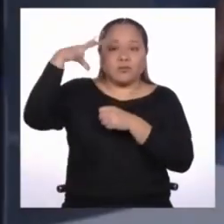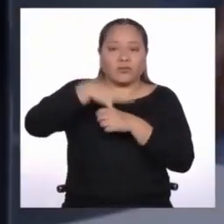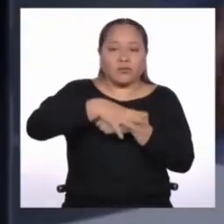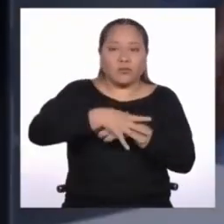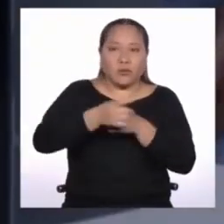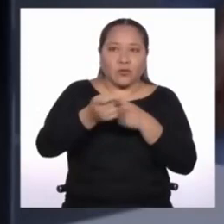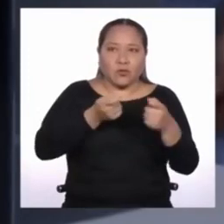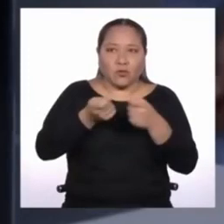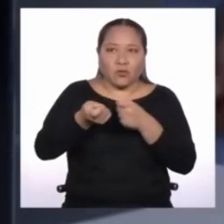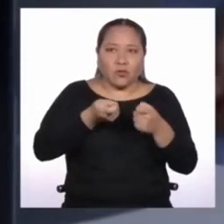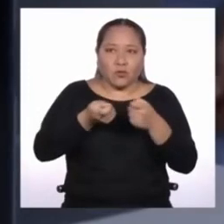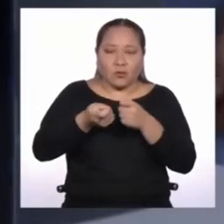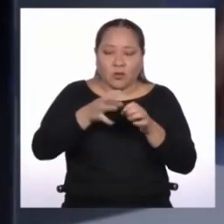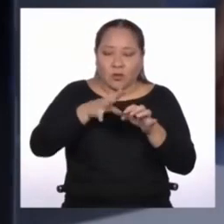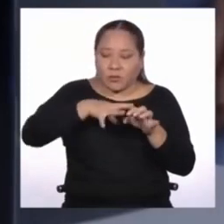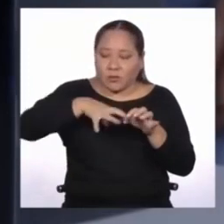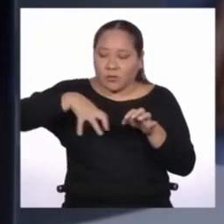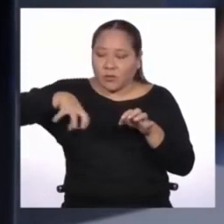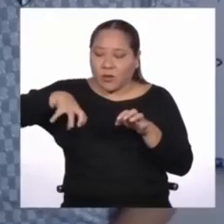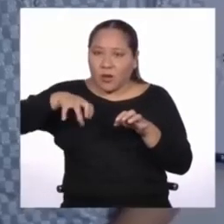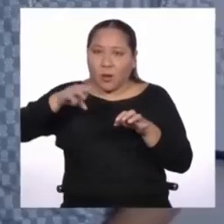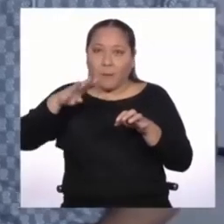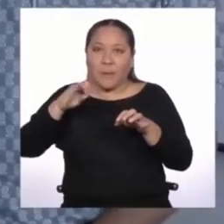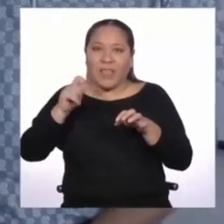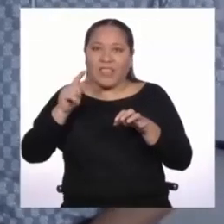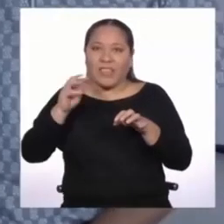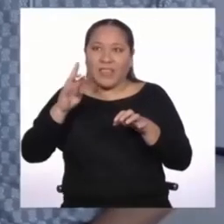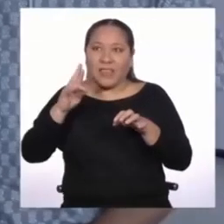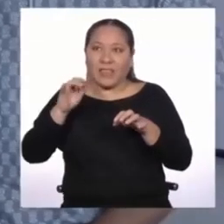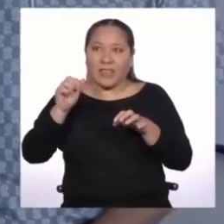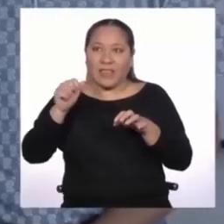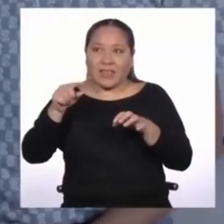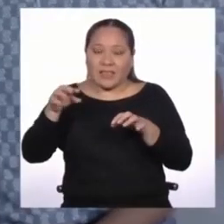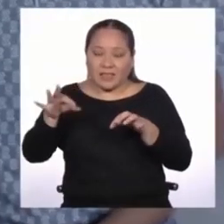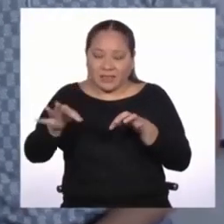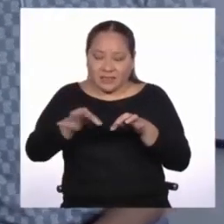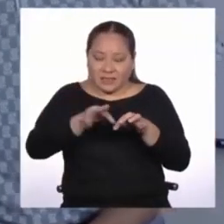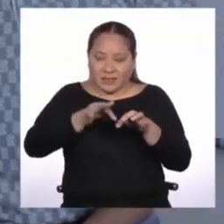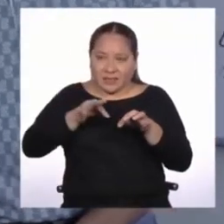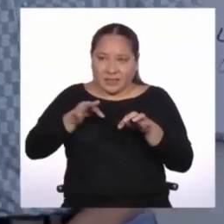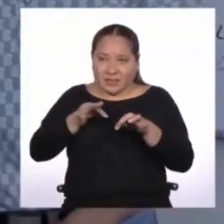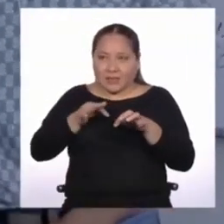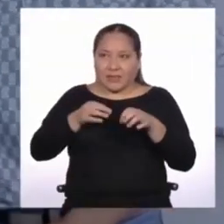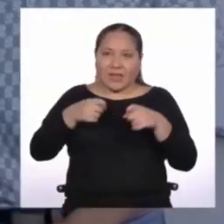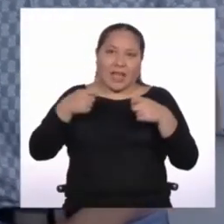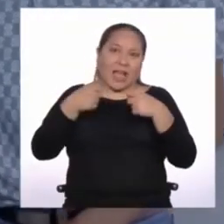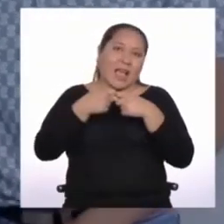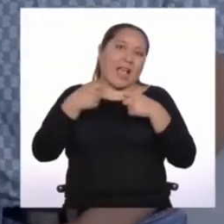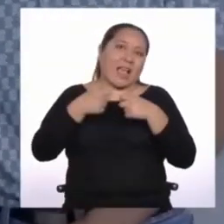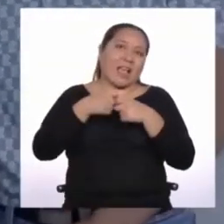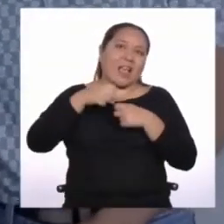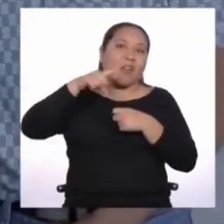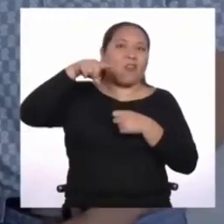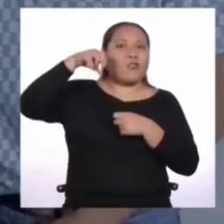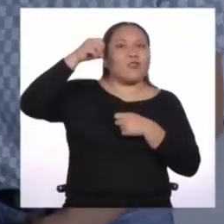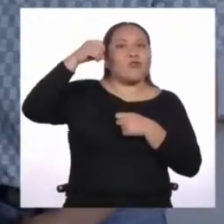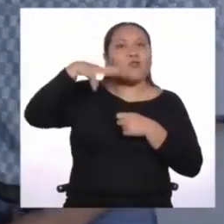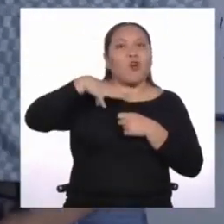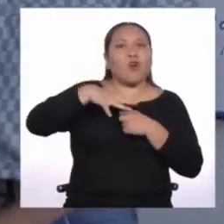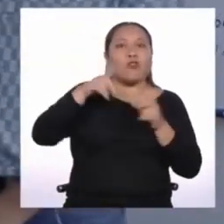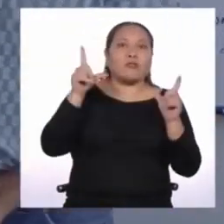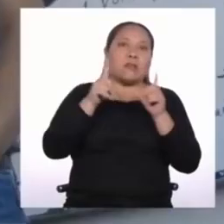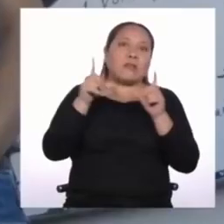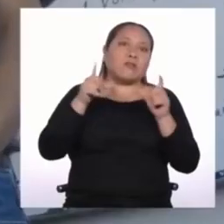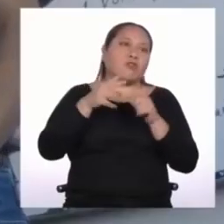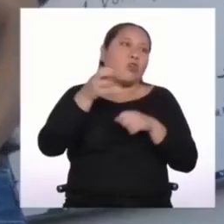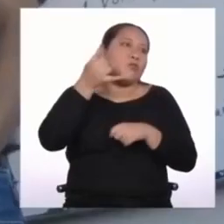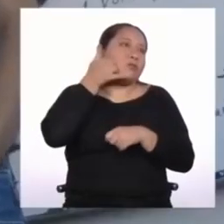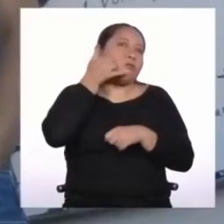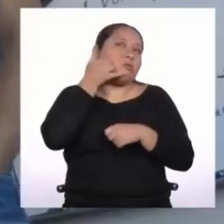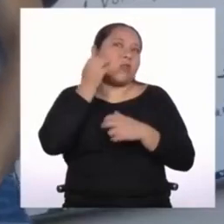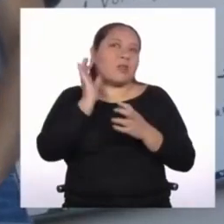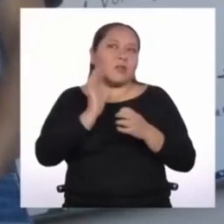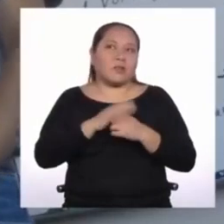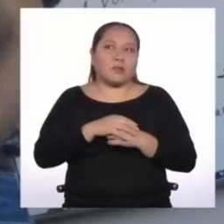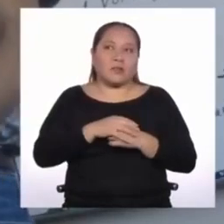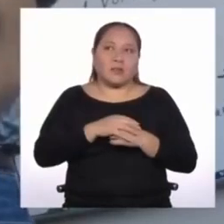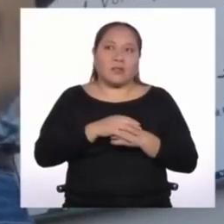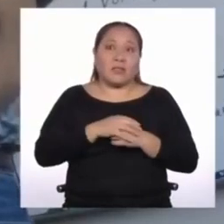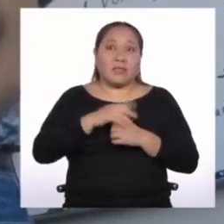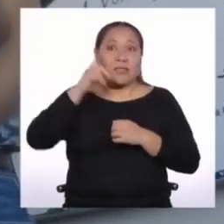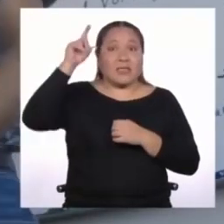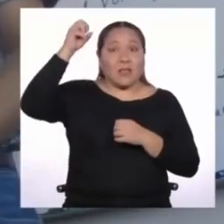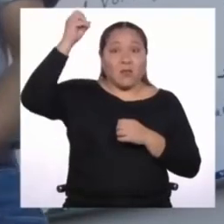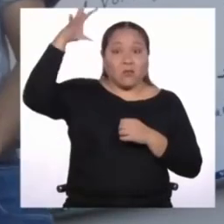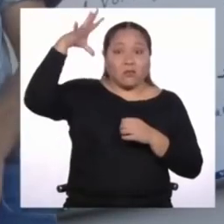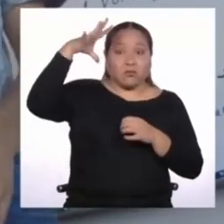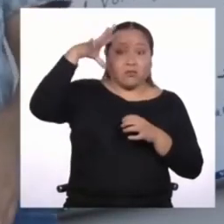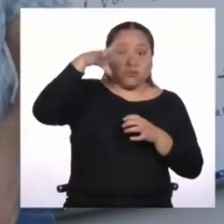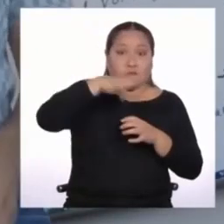Hacia una batería y hacia la carga, en este caso la casa, los focos, el televisor, un celular. Si la energía del sol es